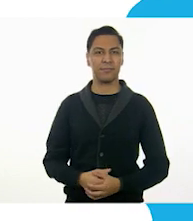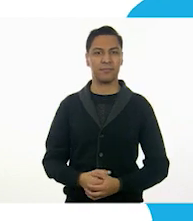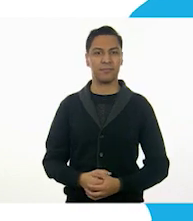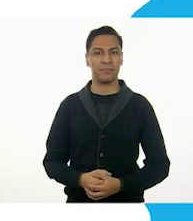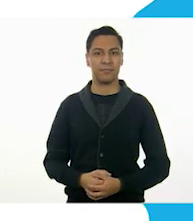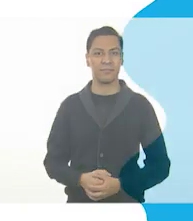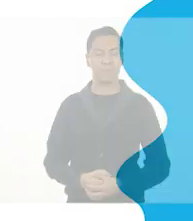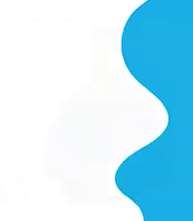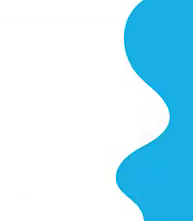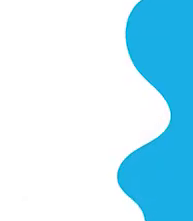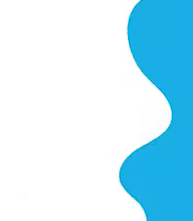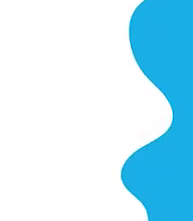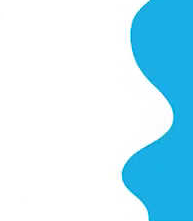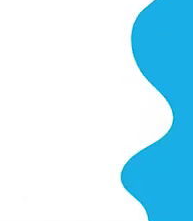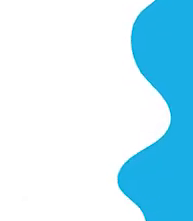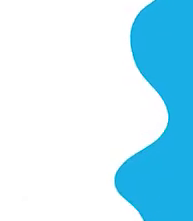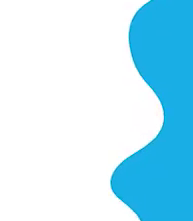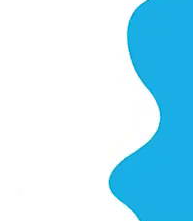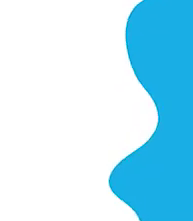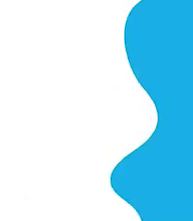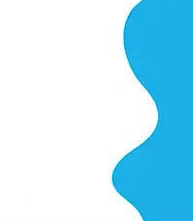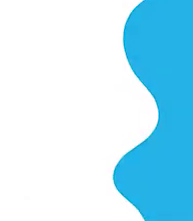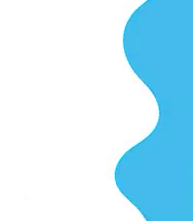.gov.mx